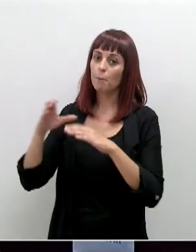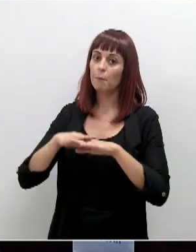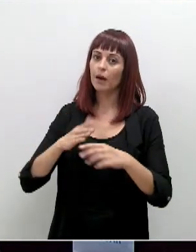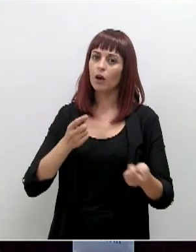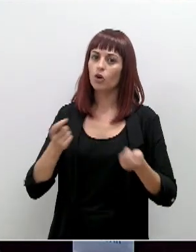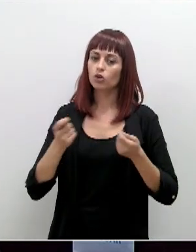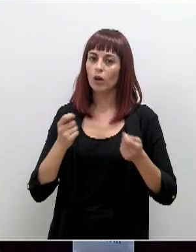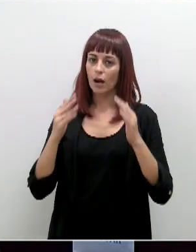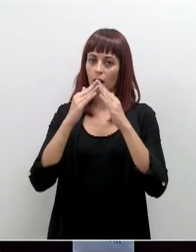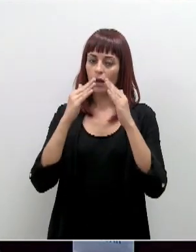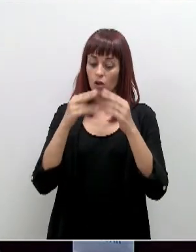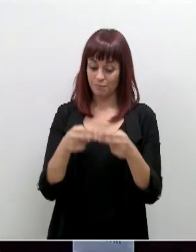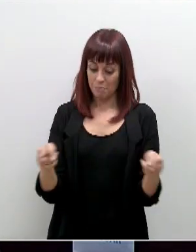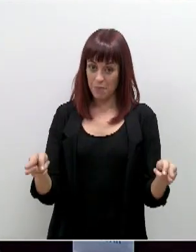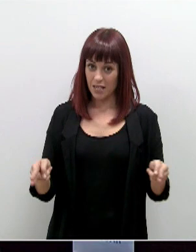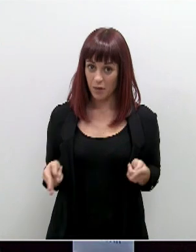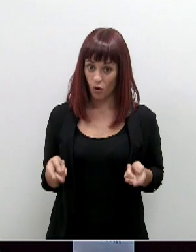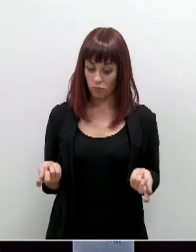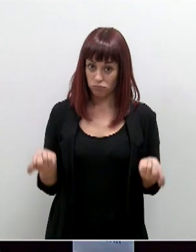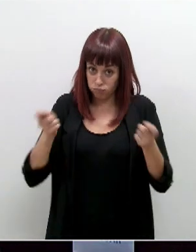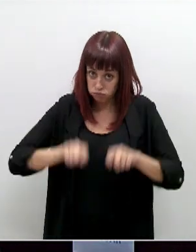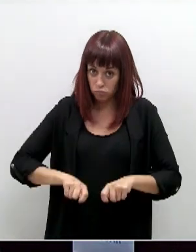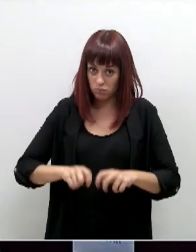confinamientos perimetrales que se han establecido?